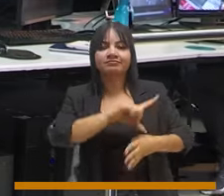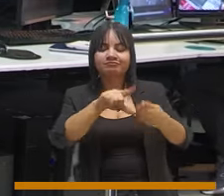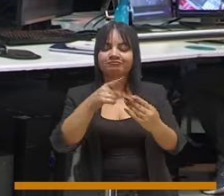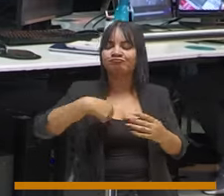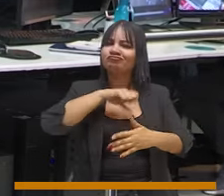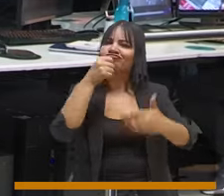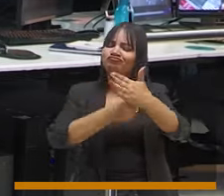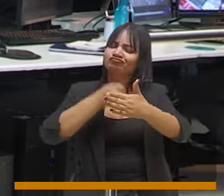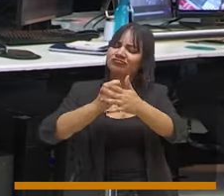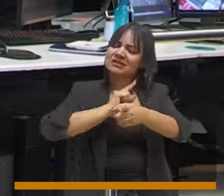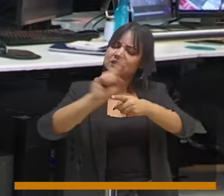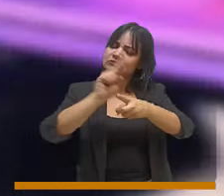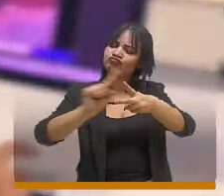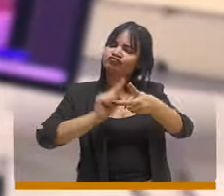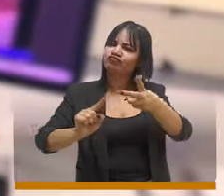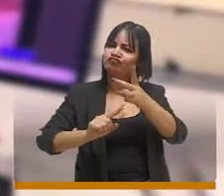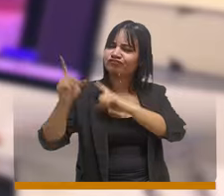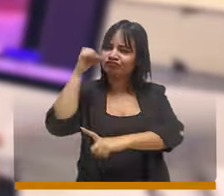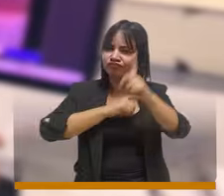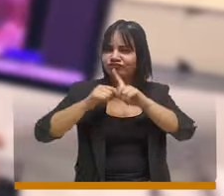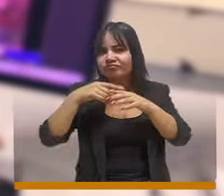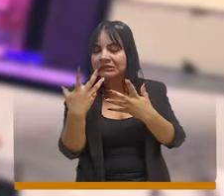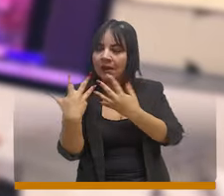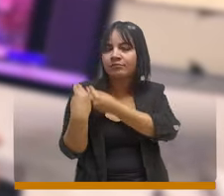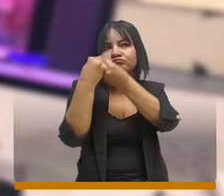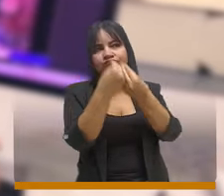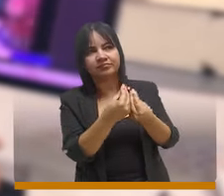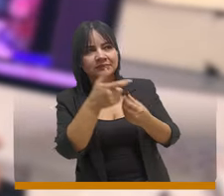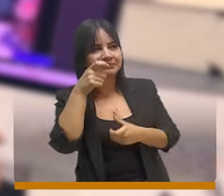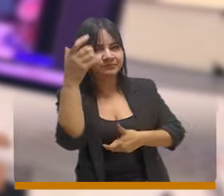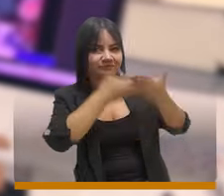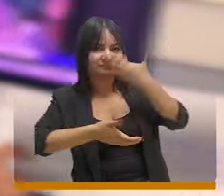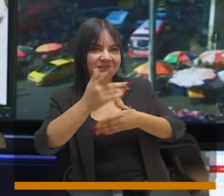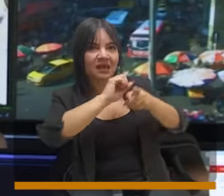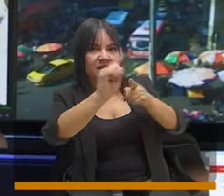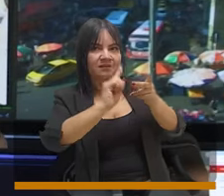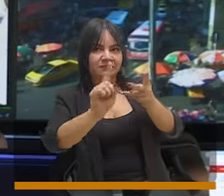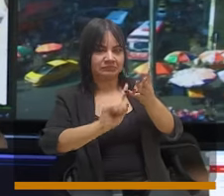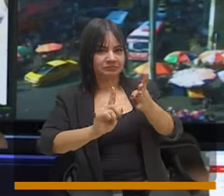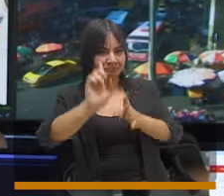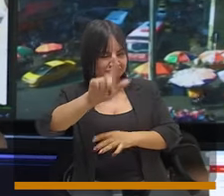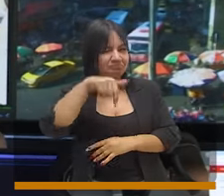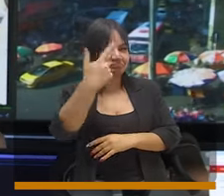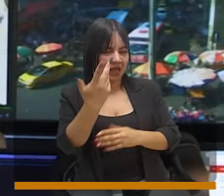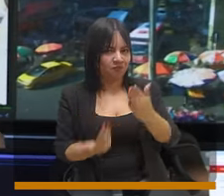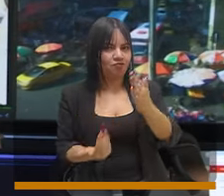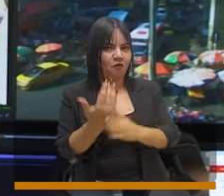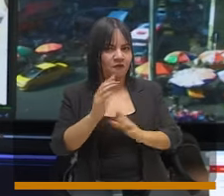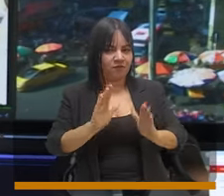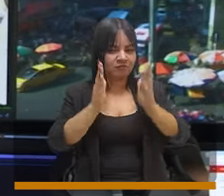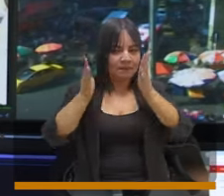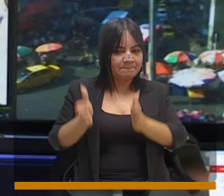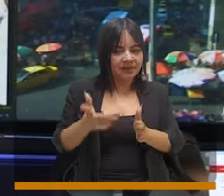como planeamos, insisto, semana a semana, esa operatividad. En las próximas semanas vendrá una nueva etapa, una nueva